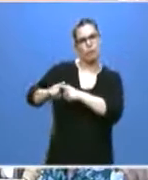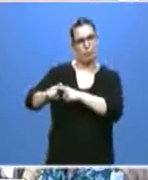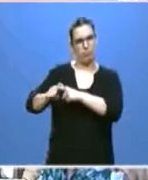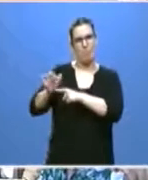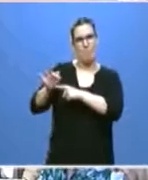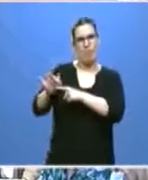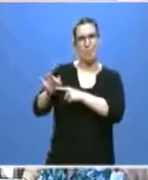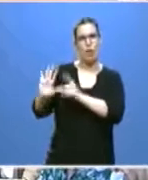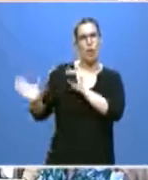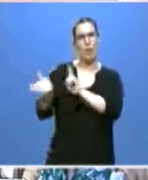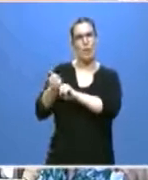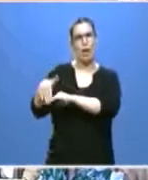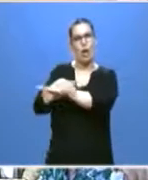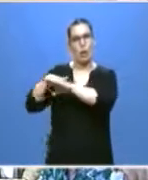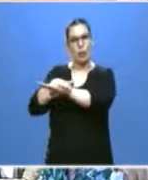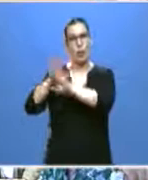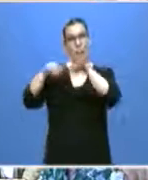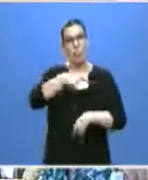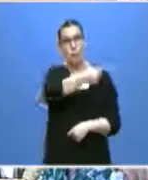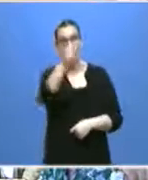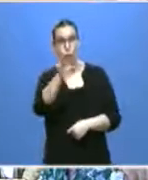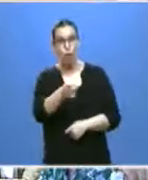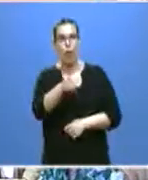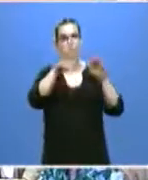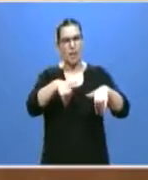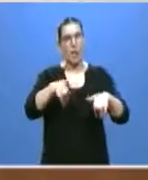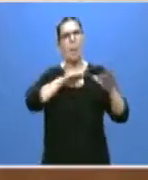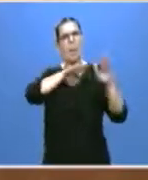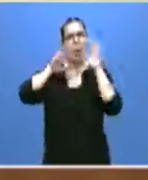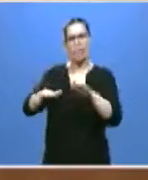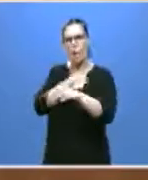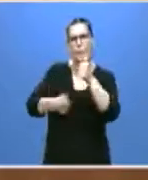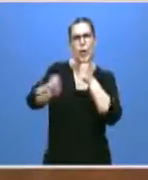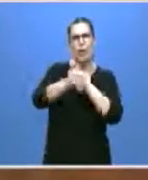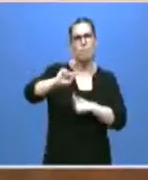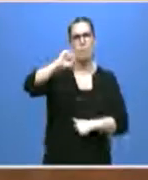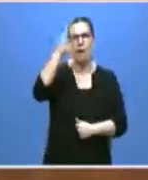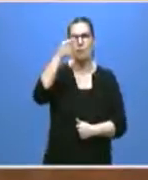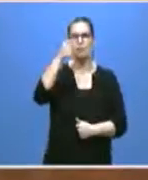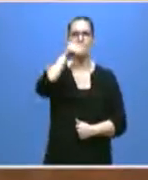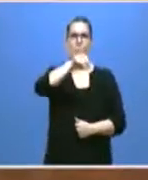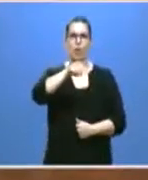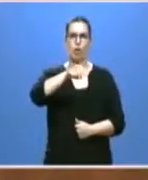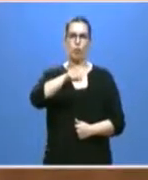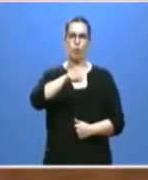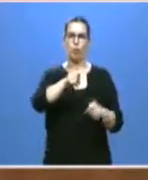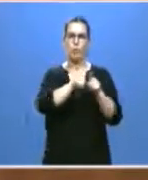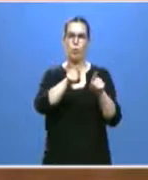y cómo llegaron al gobierno. Por eso tiene mucho más mérito hacer lo que vosotros habéis hecho, anteponer el interés general al de partido. Por